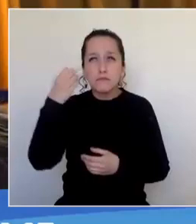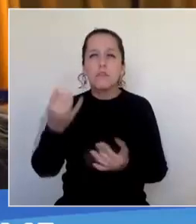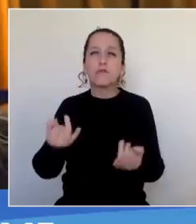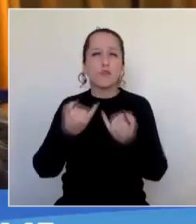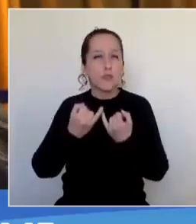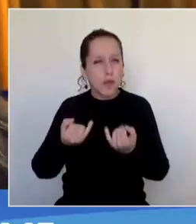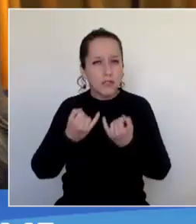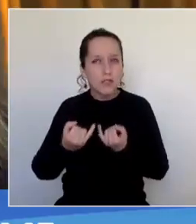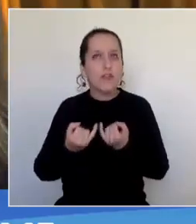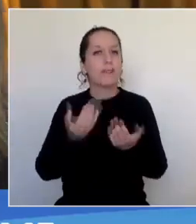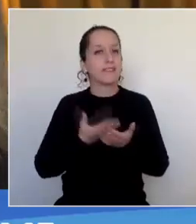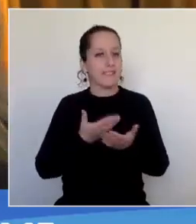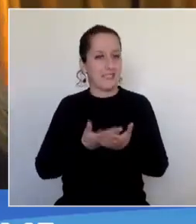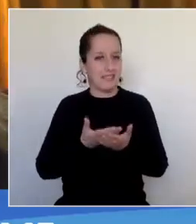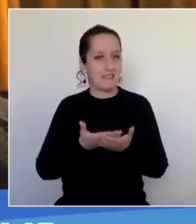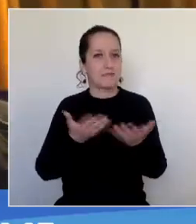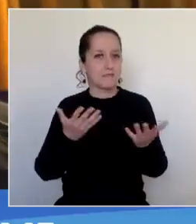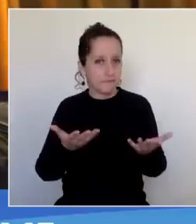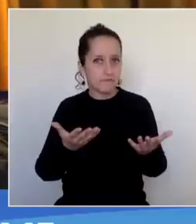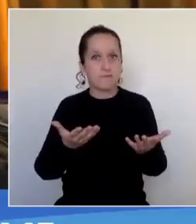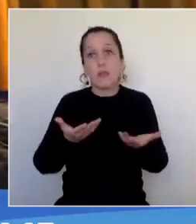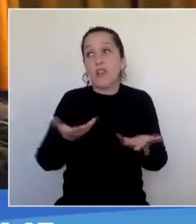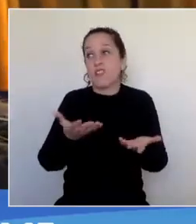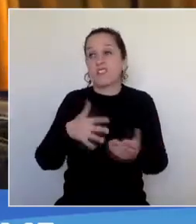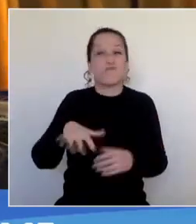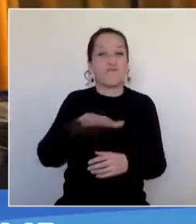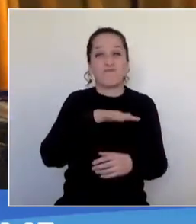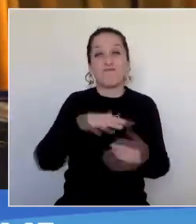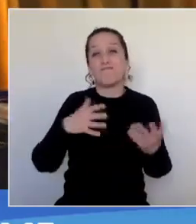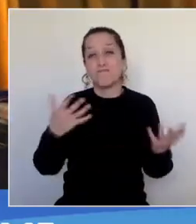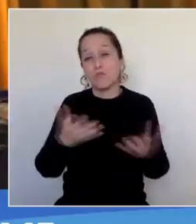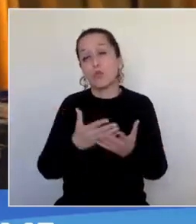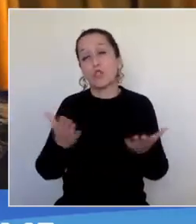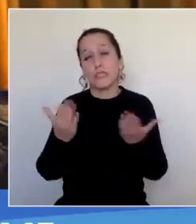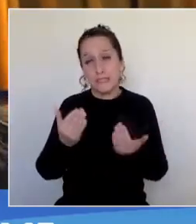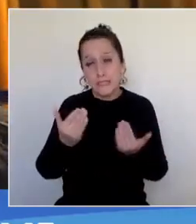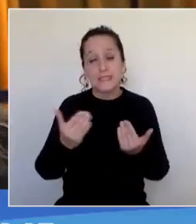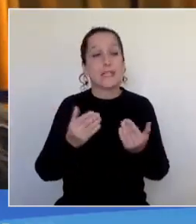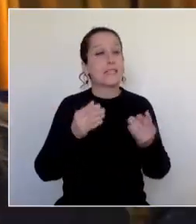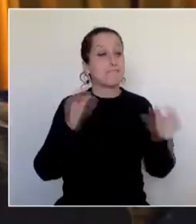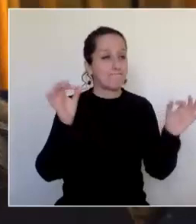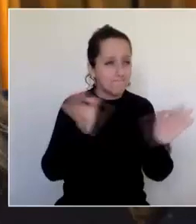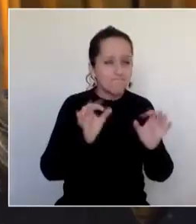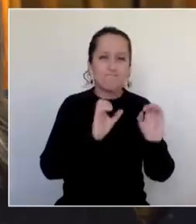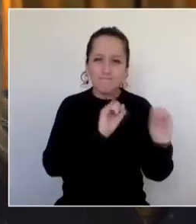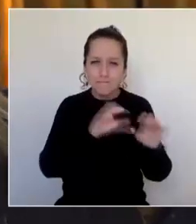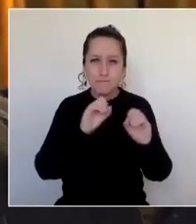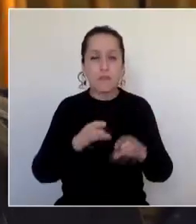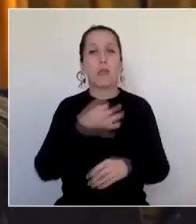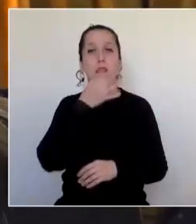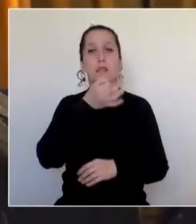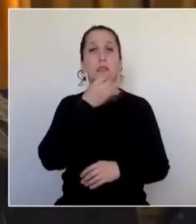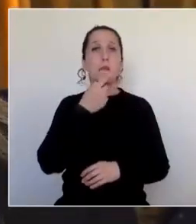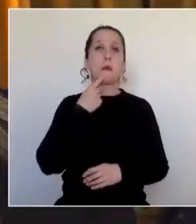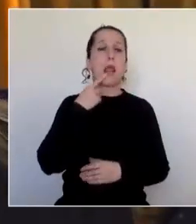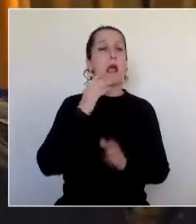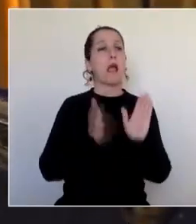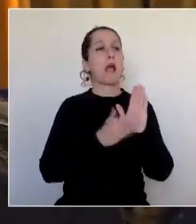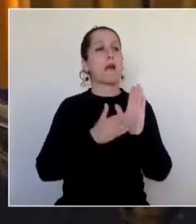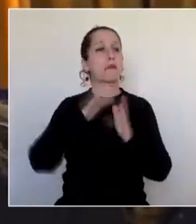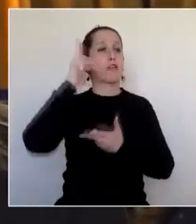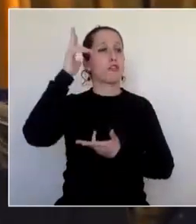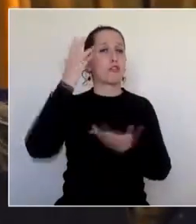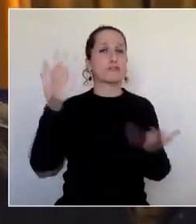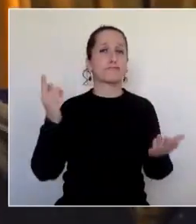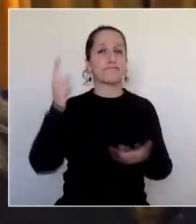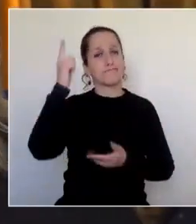información se hace muy útil y muy necesaria sobre todo en estos tiempos que tanto necesitamos evangelizar no solo con palabra de Dios sino también